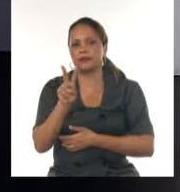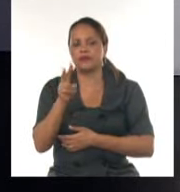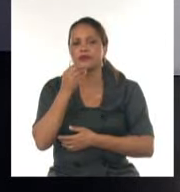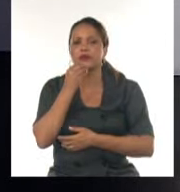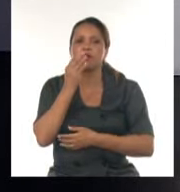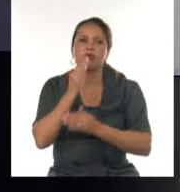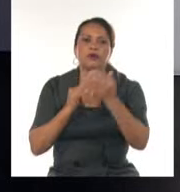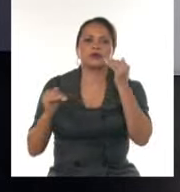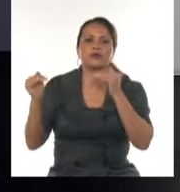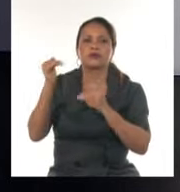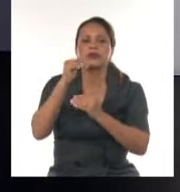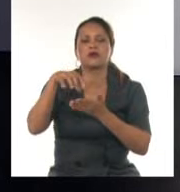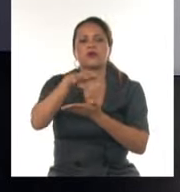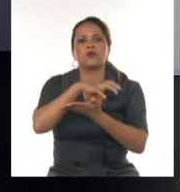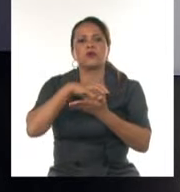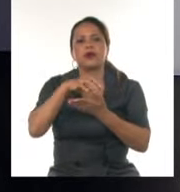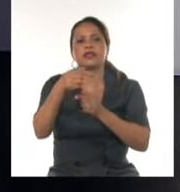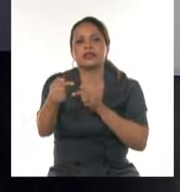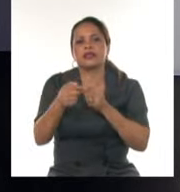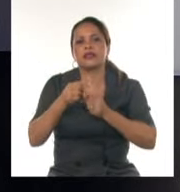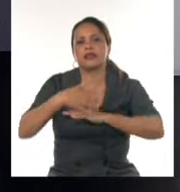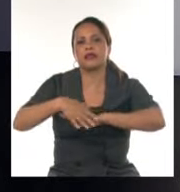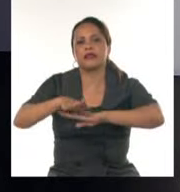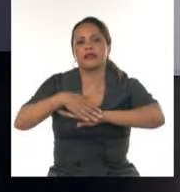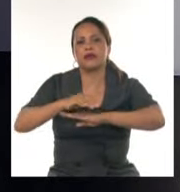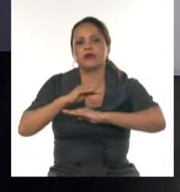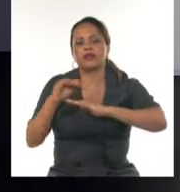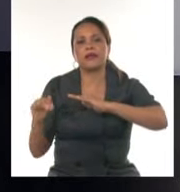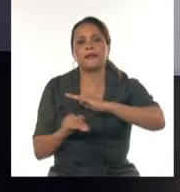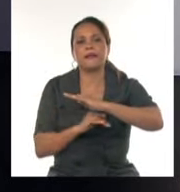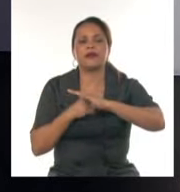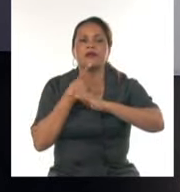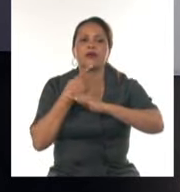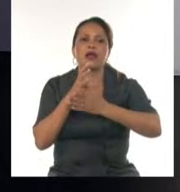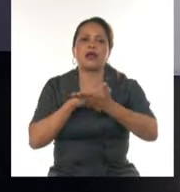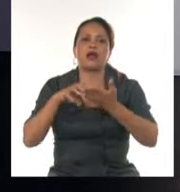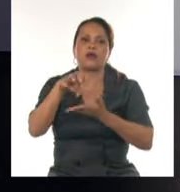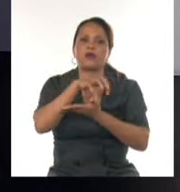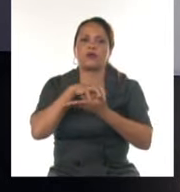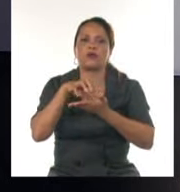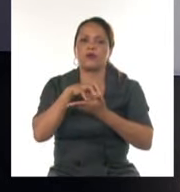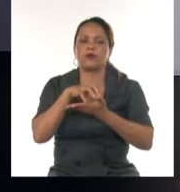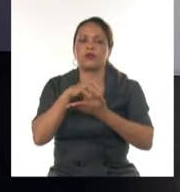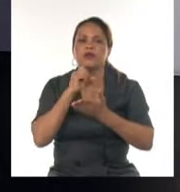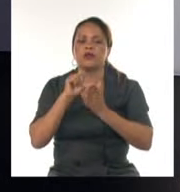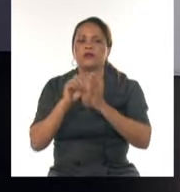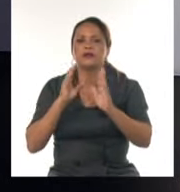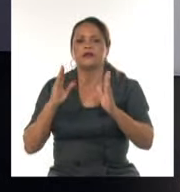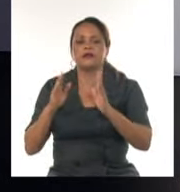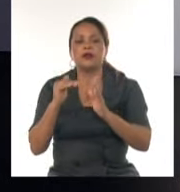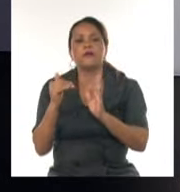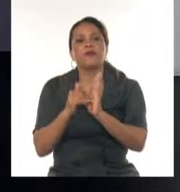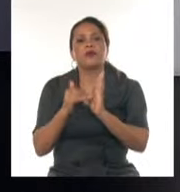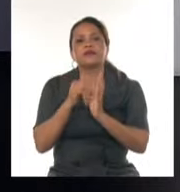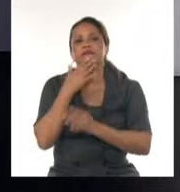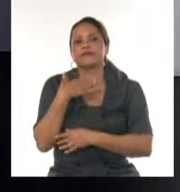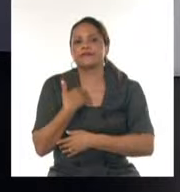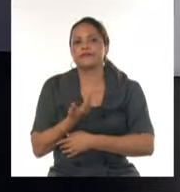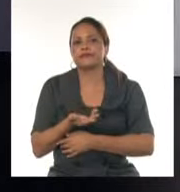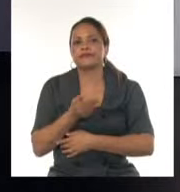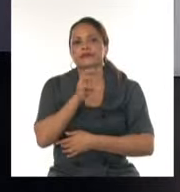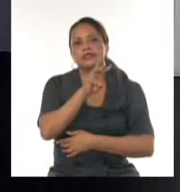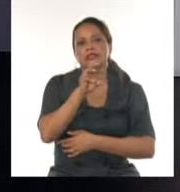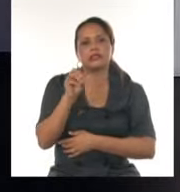superiores en localidades costeras e inferiores en algunas localidades del interior. Y las máximas por la tarde con valores de